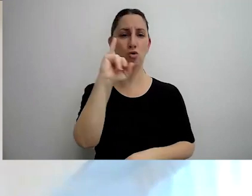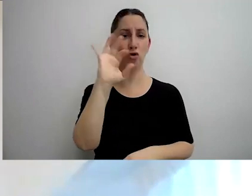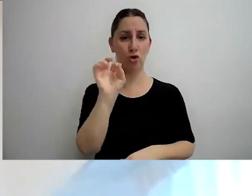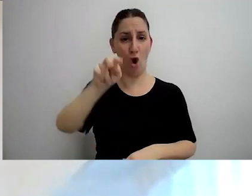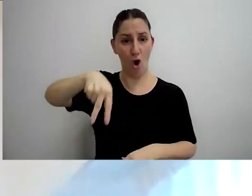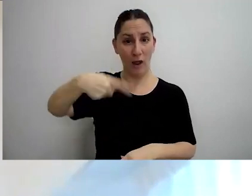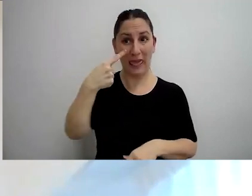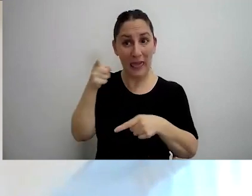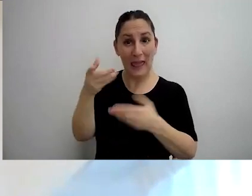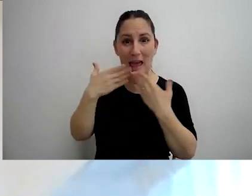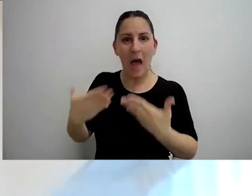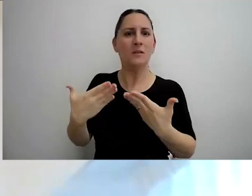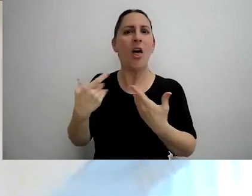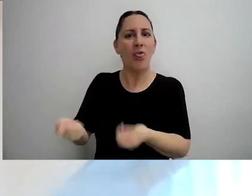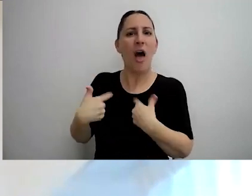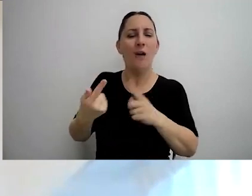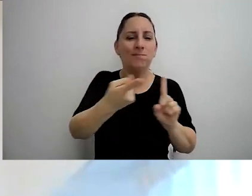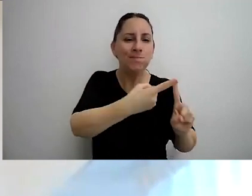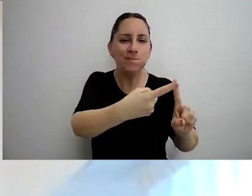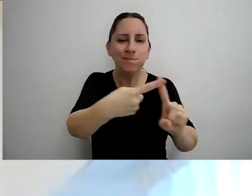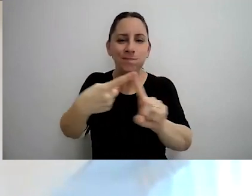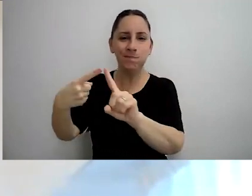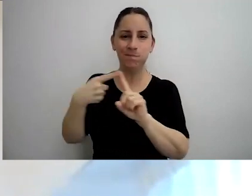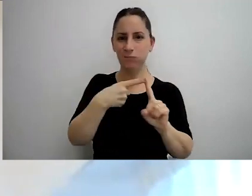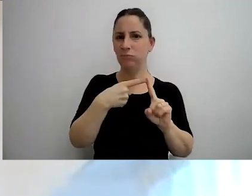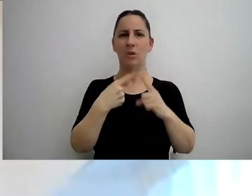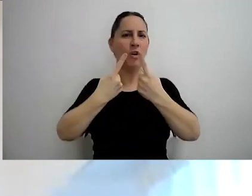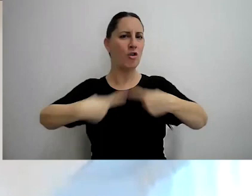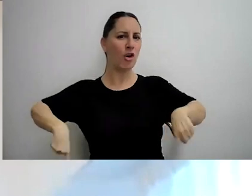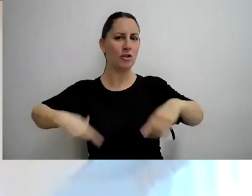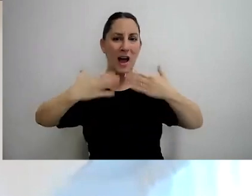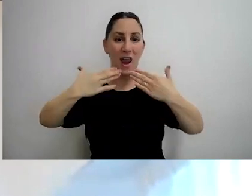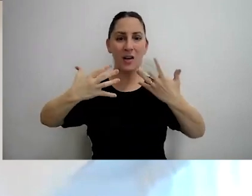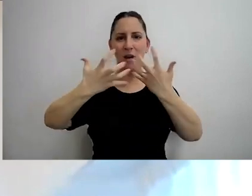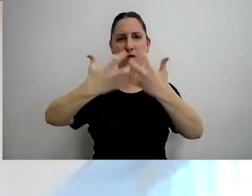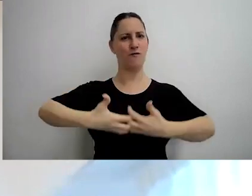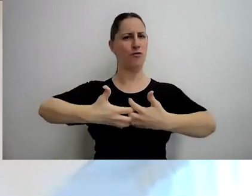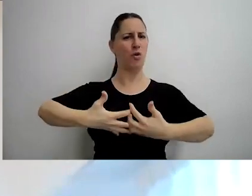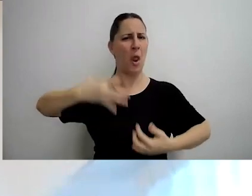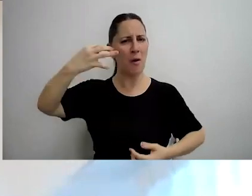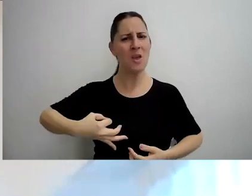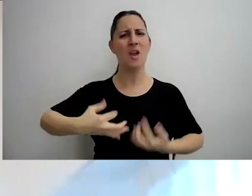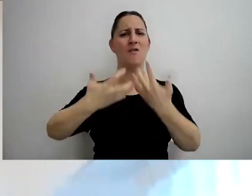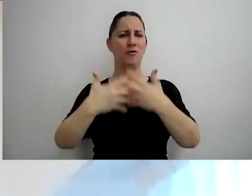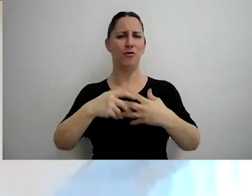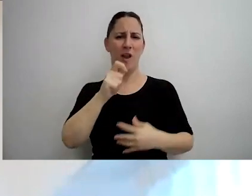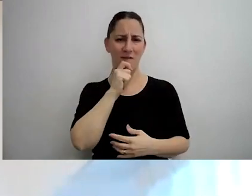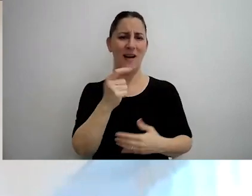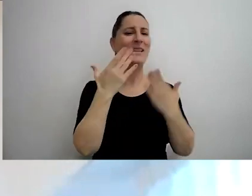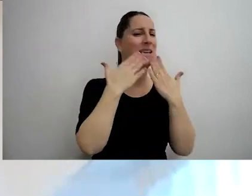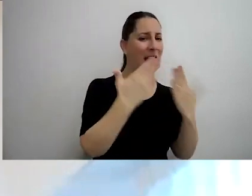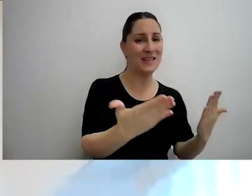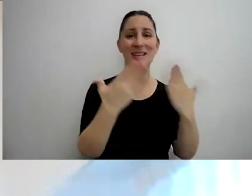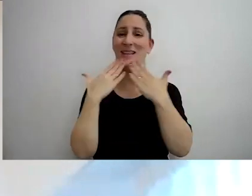estar en contacto, y aparte hacer que todo funcione fácil. Así que mi agradecimiento a ambos, y